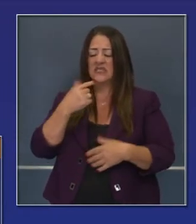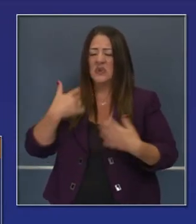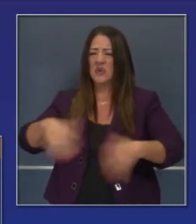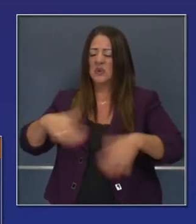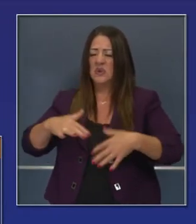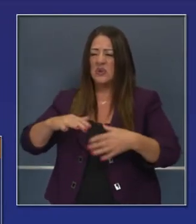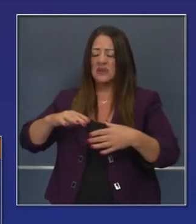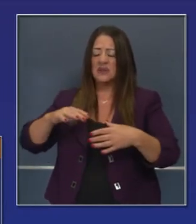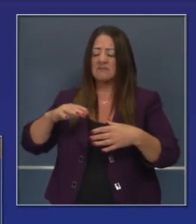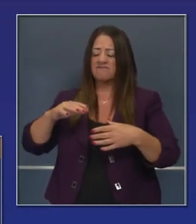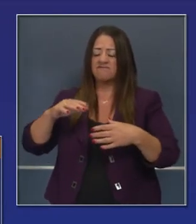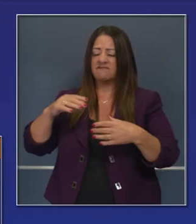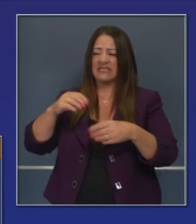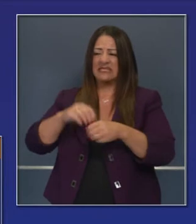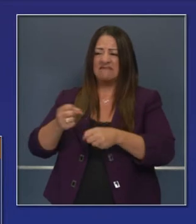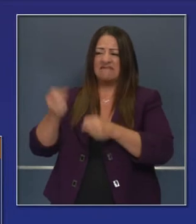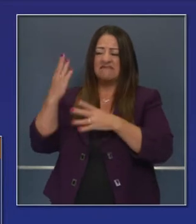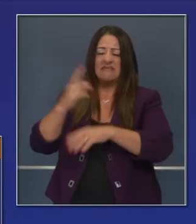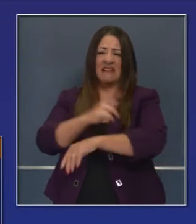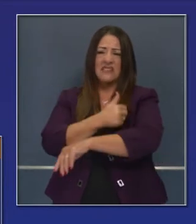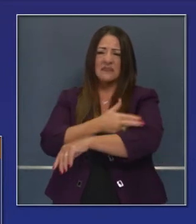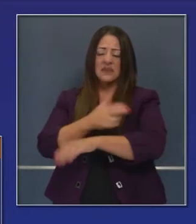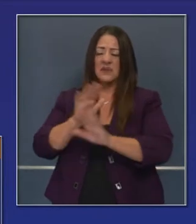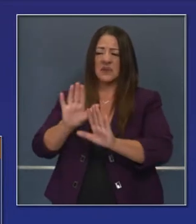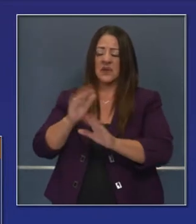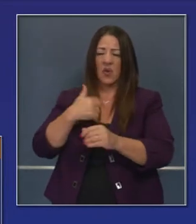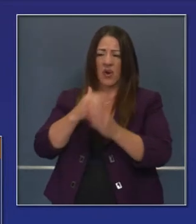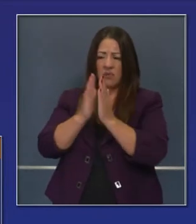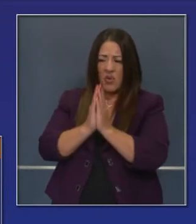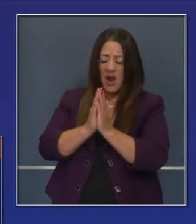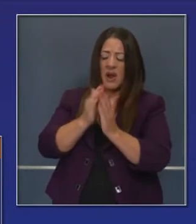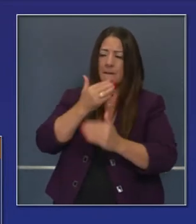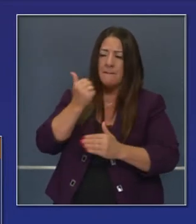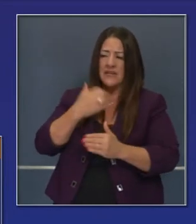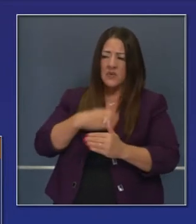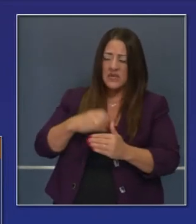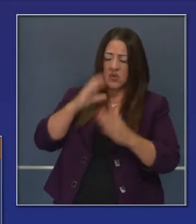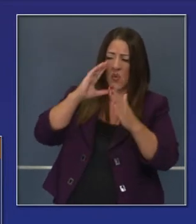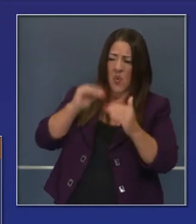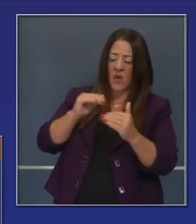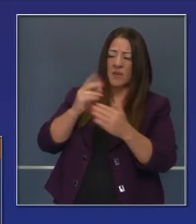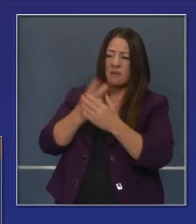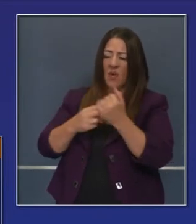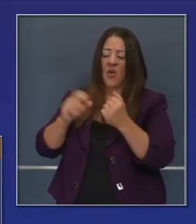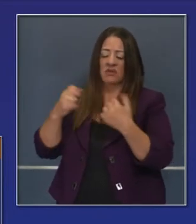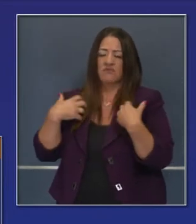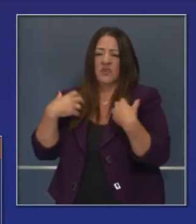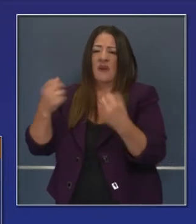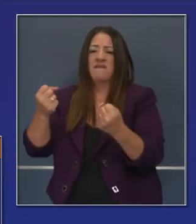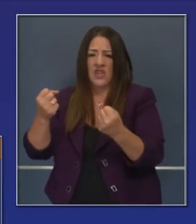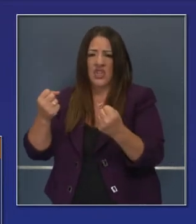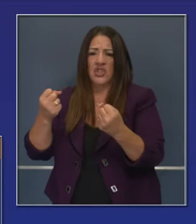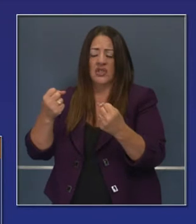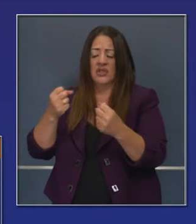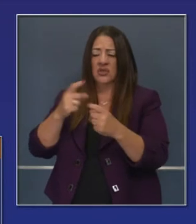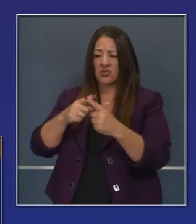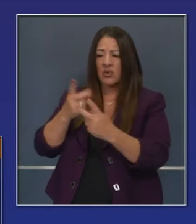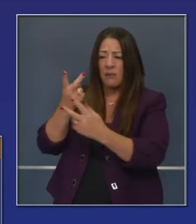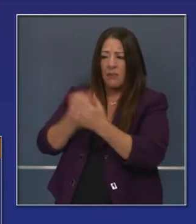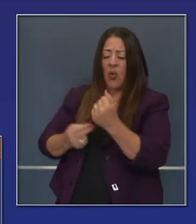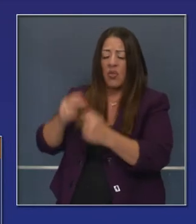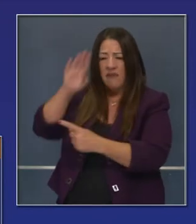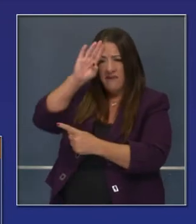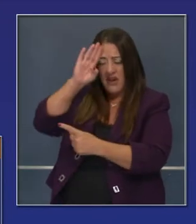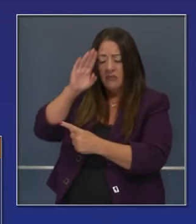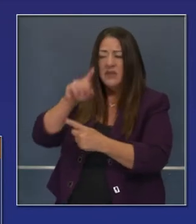han sido sometidos a heridas muy serias, así que estamos pensando en ellos, estamos proporcionándoles toda la